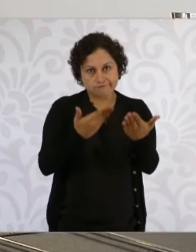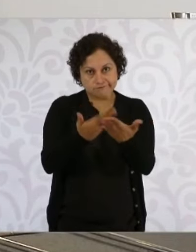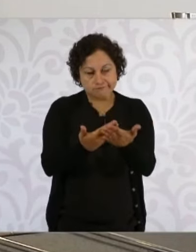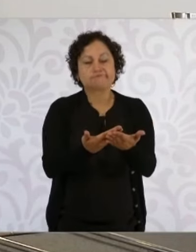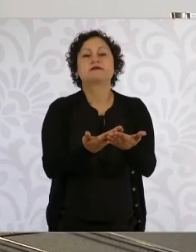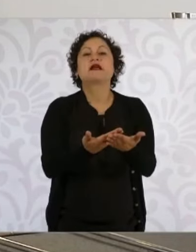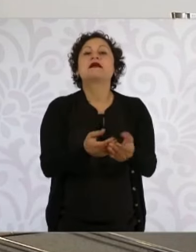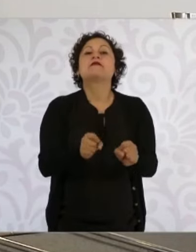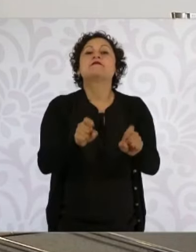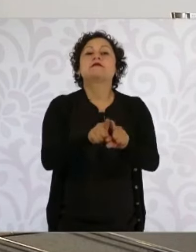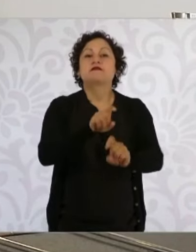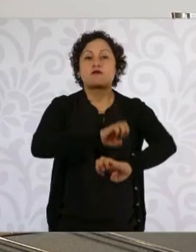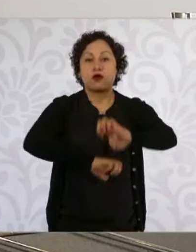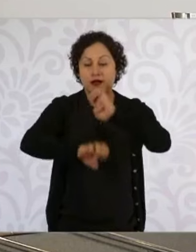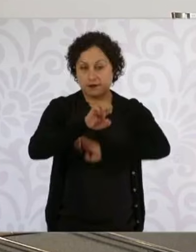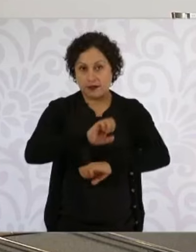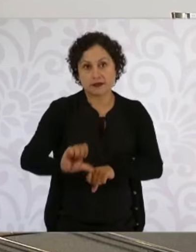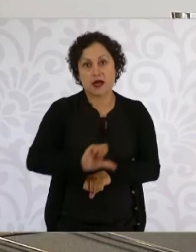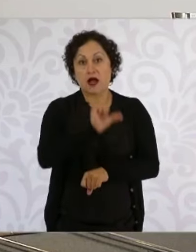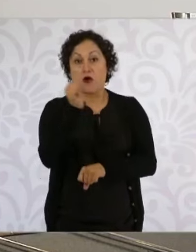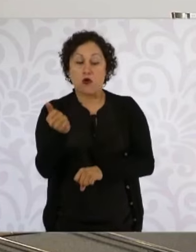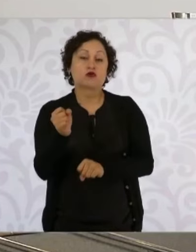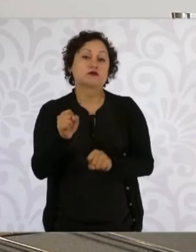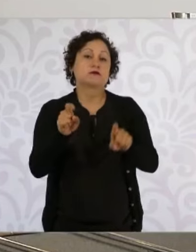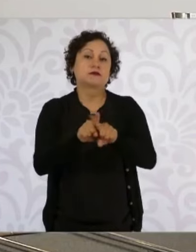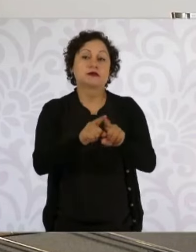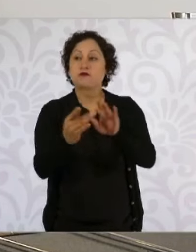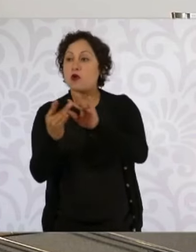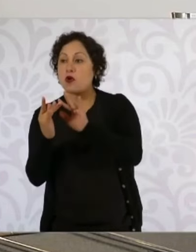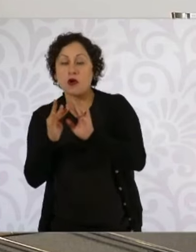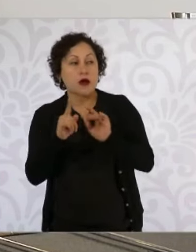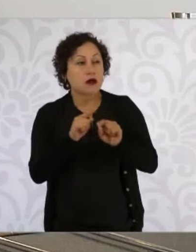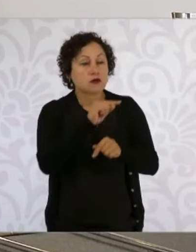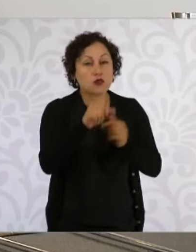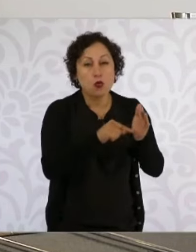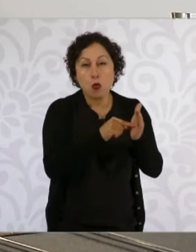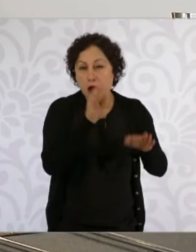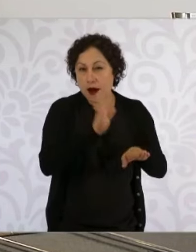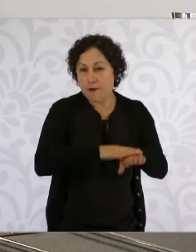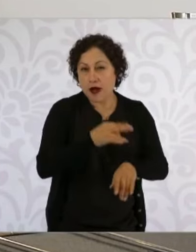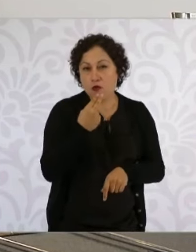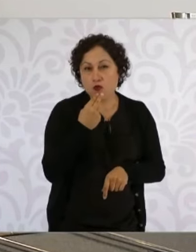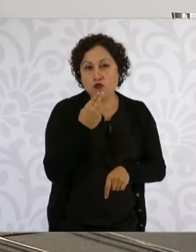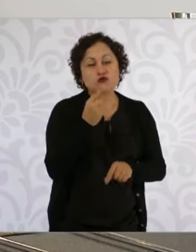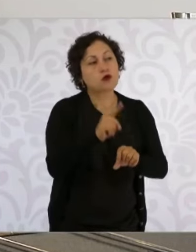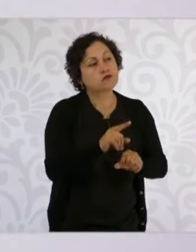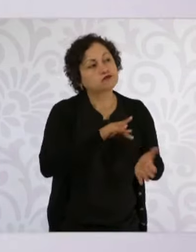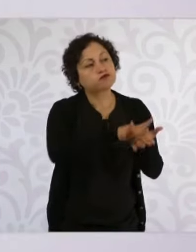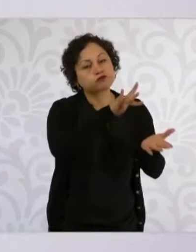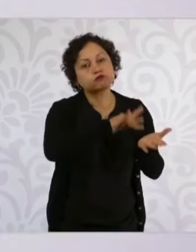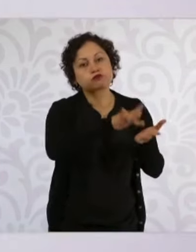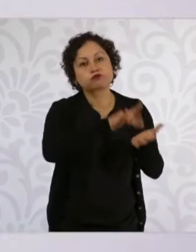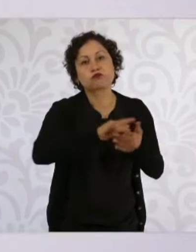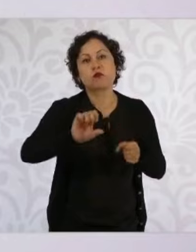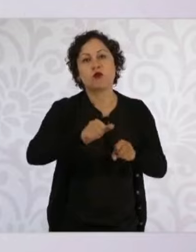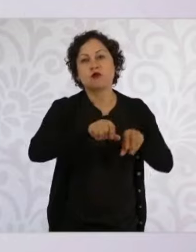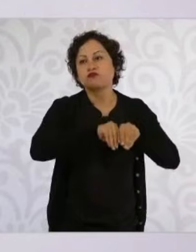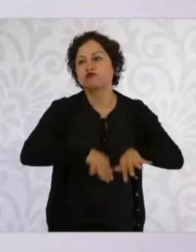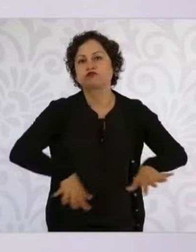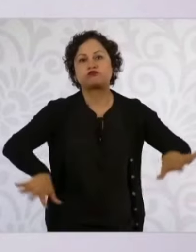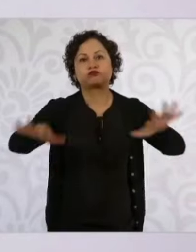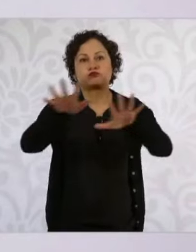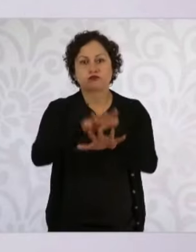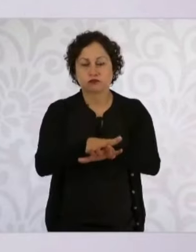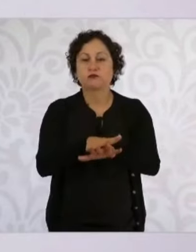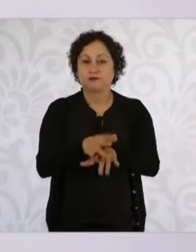transmisión muy importantes en los nodos de mayor saturación y 41 proyectos de distribución, cumpliendo al mismo tiempo en el